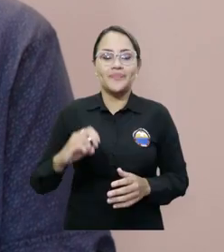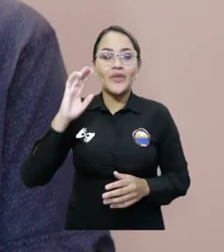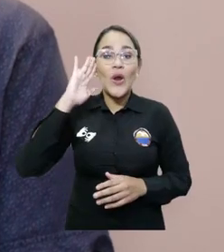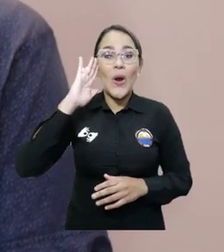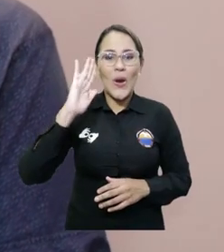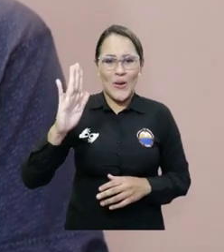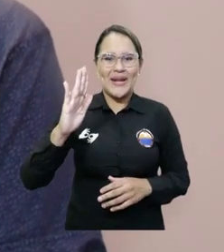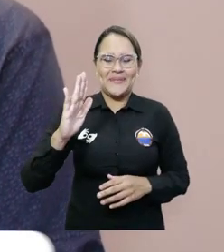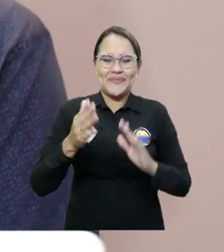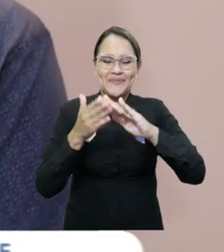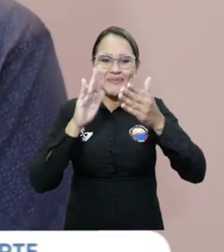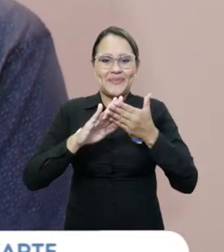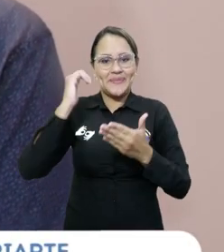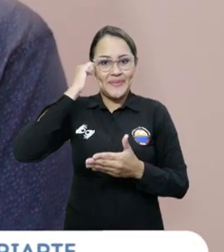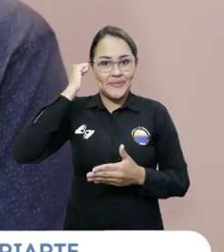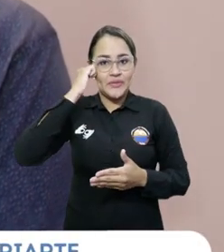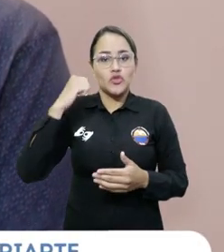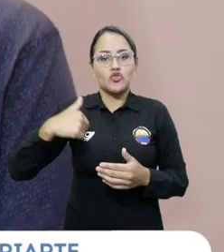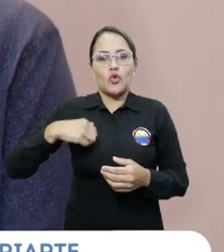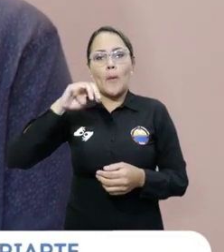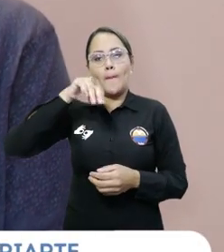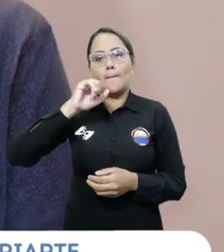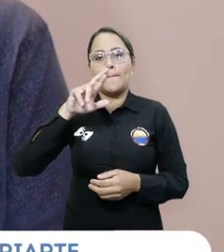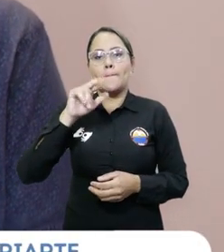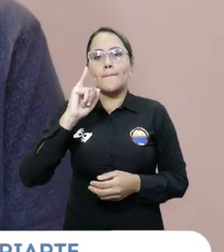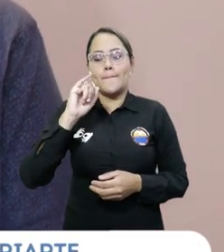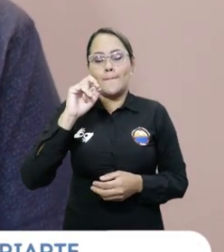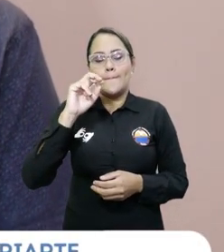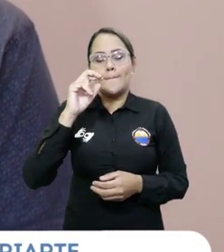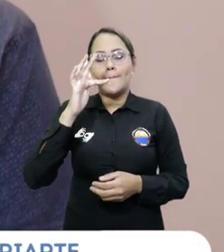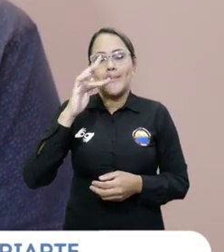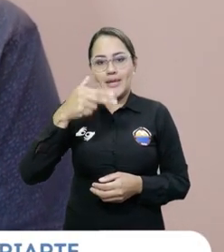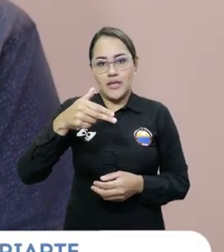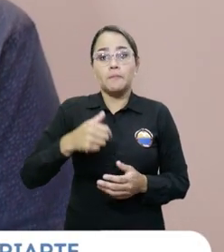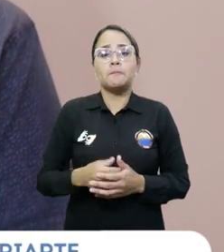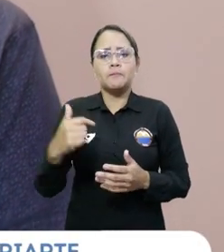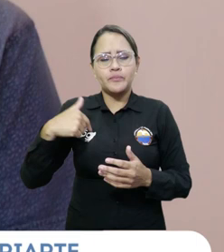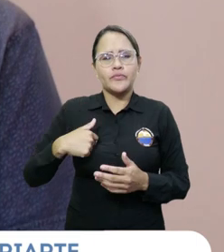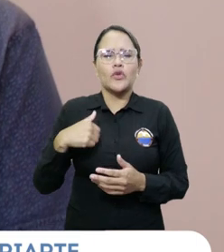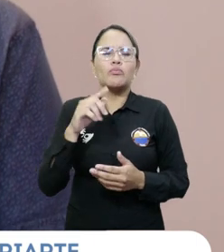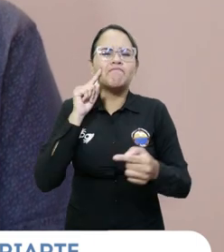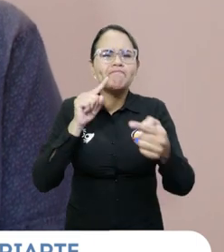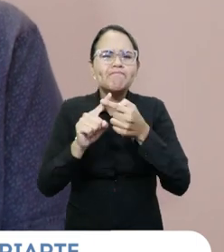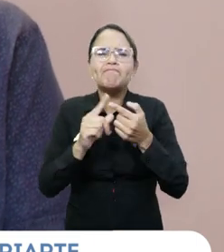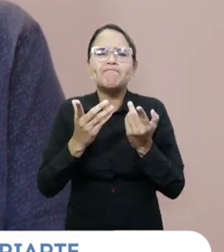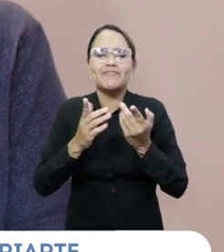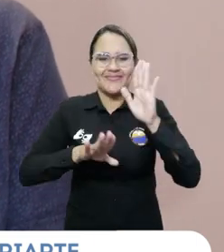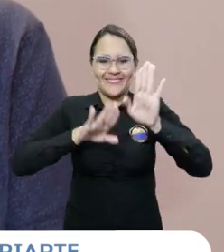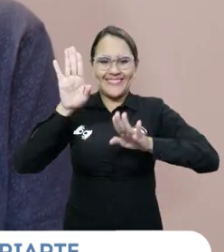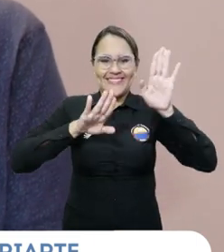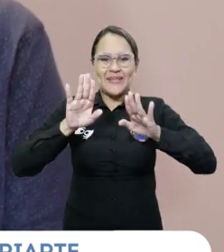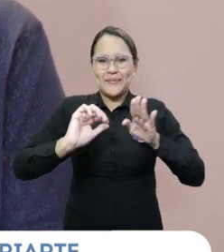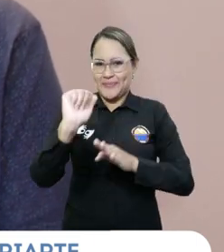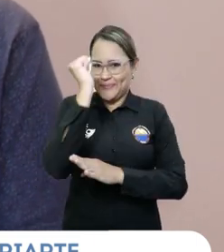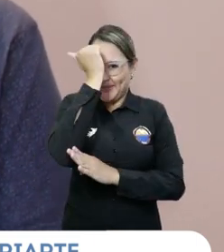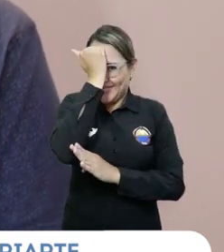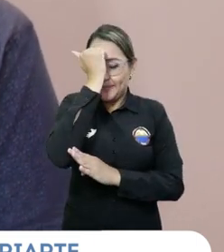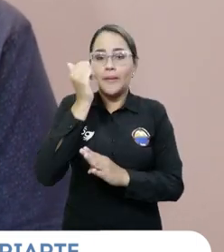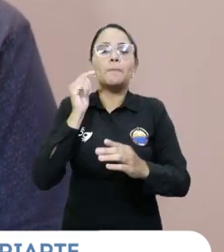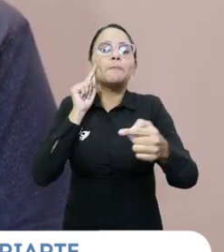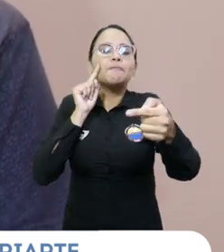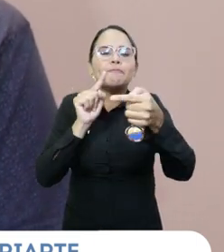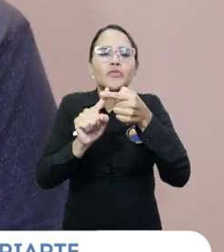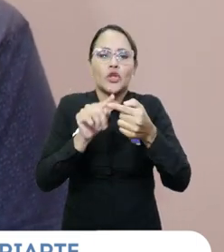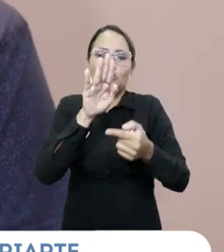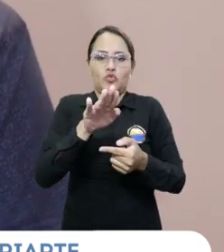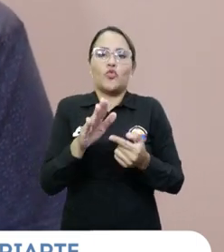Hola comunidad docente, soy Mirit Vázquez Munive, aspirante como principal a